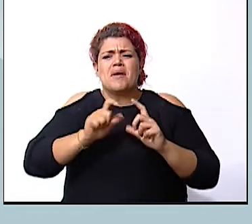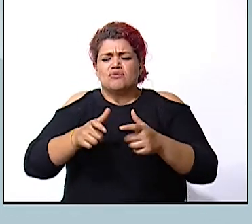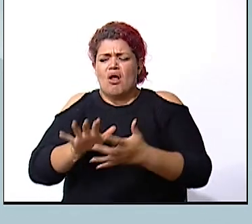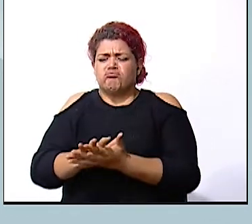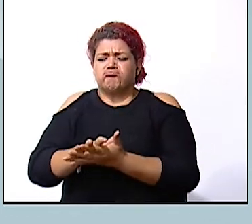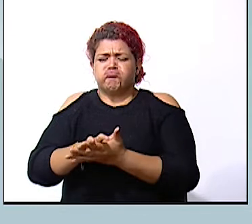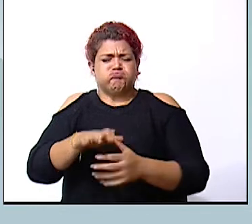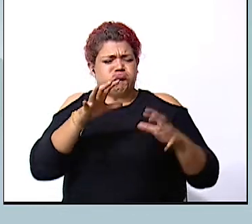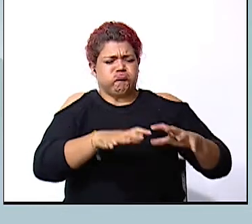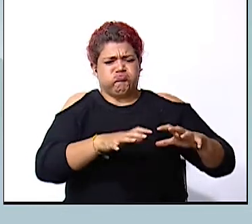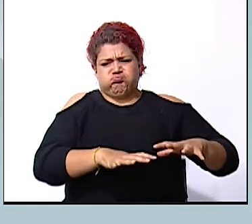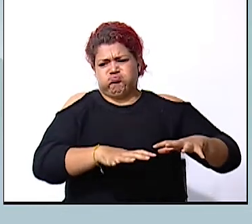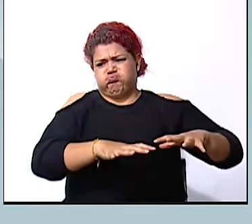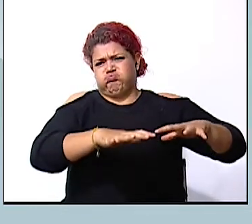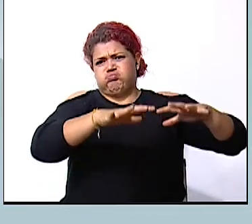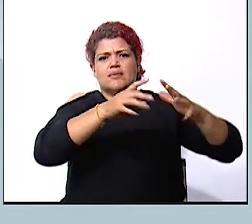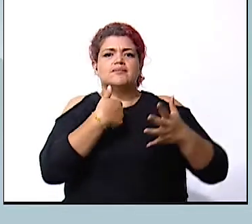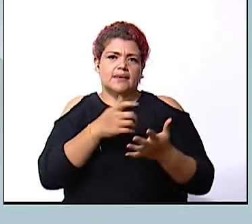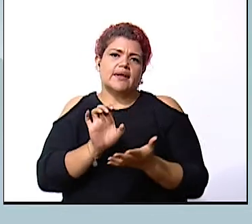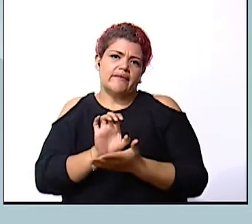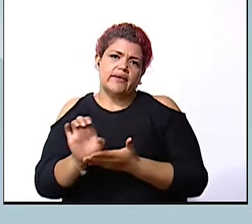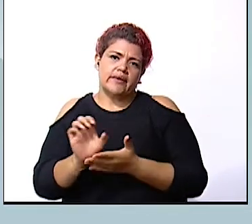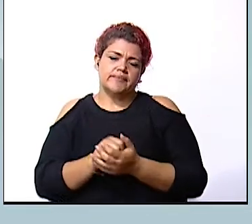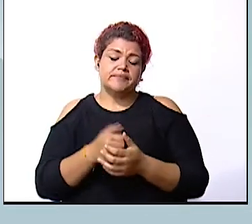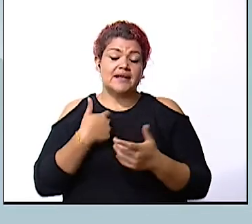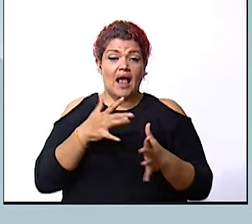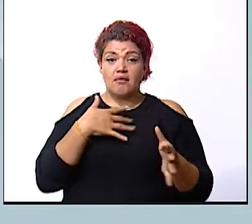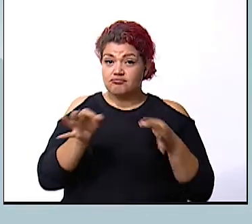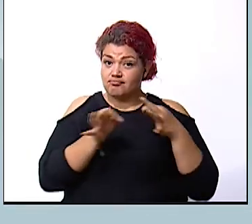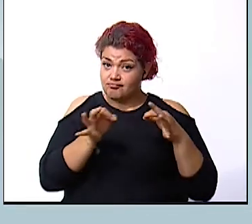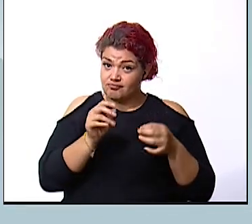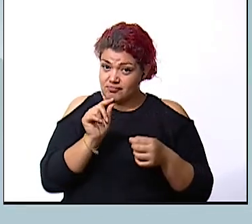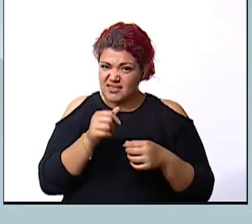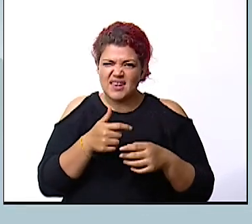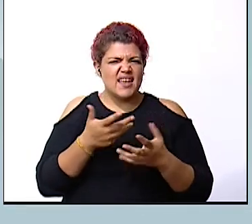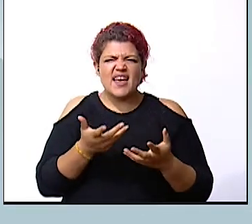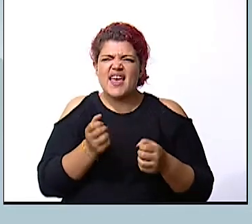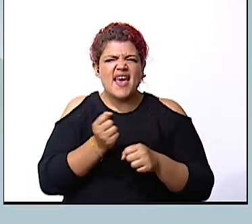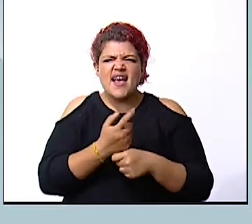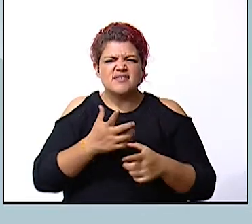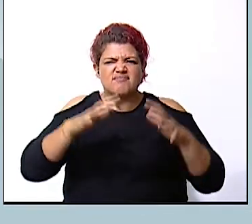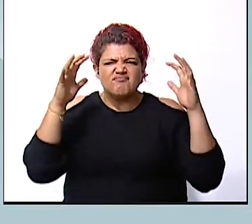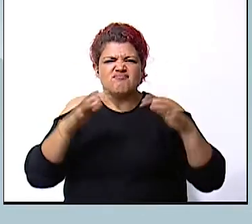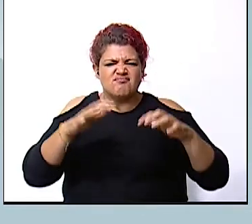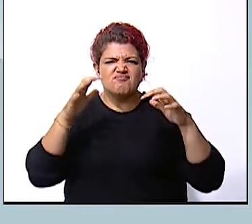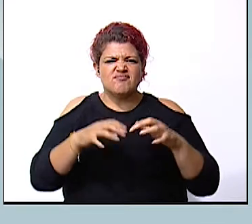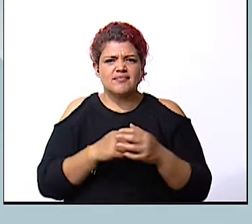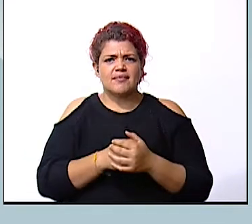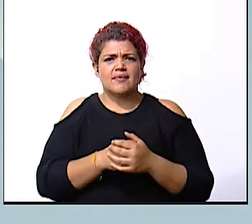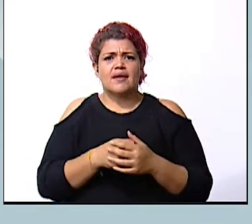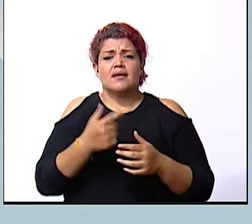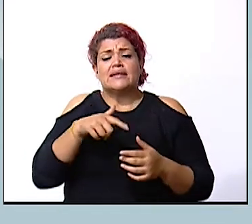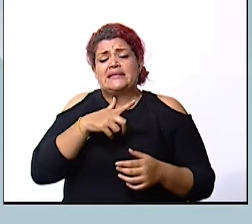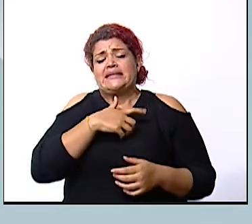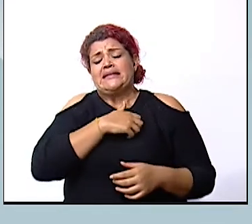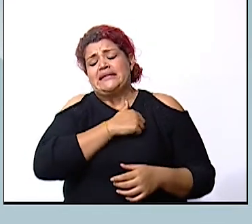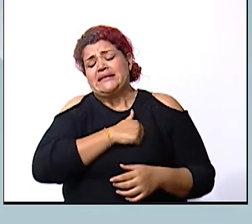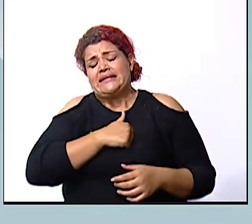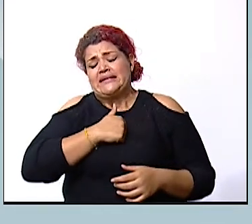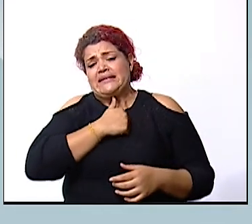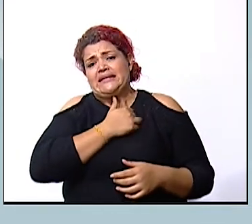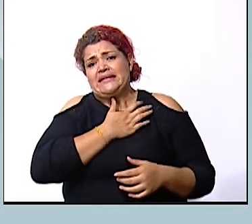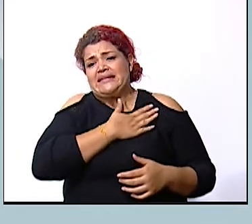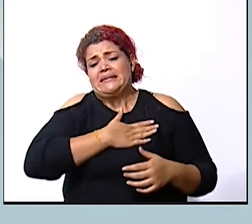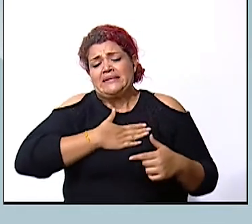ahora si ya que les explique un poquito con respecto a que la inundación y que lamentablemente las